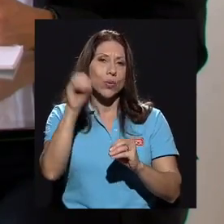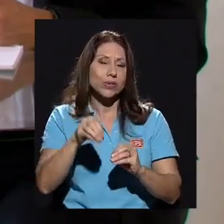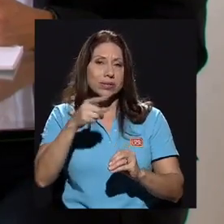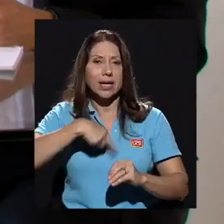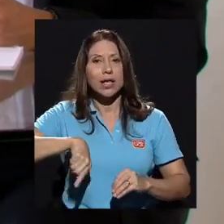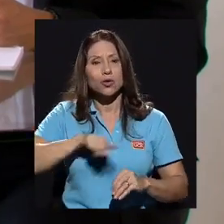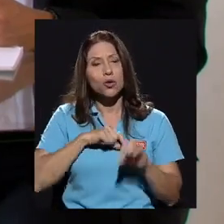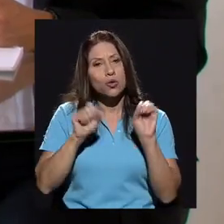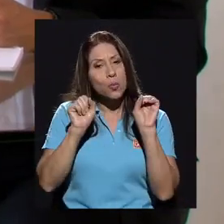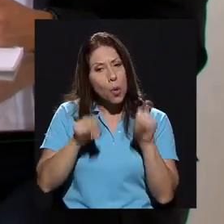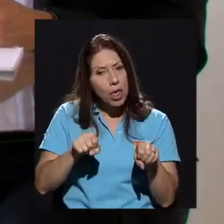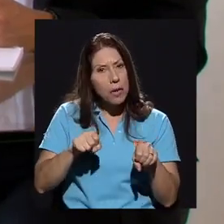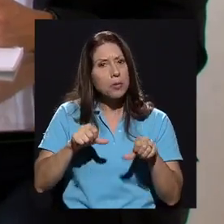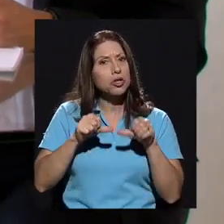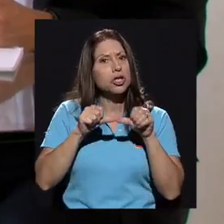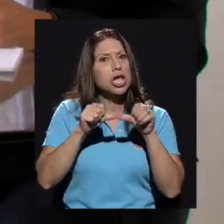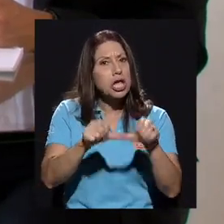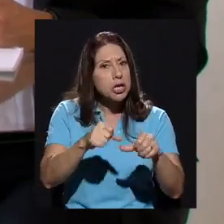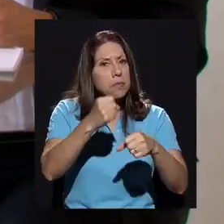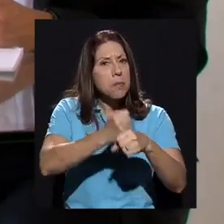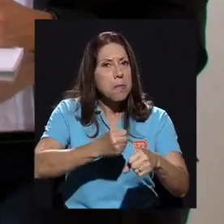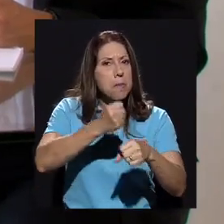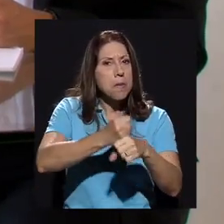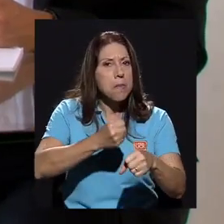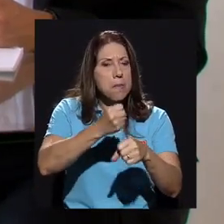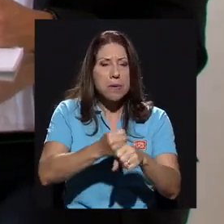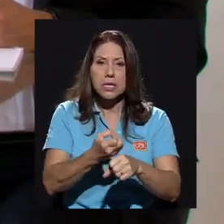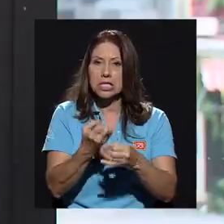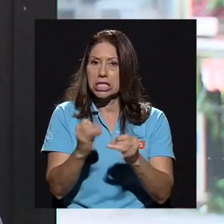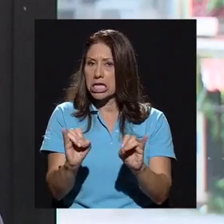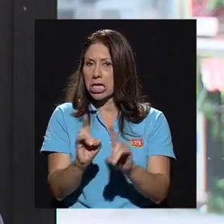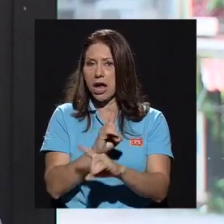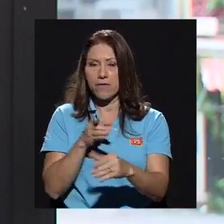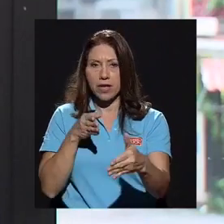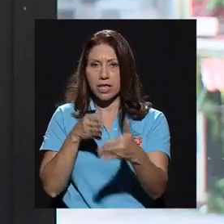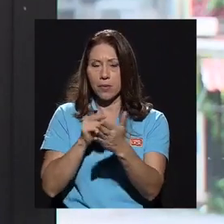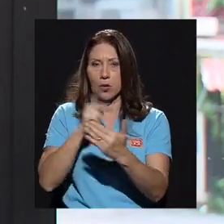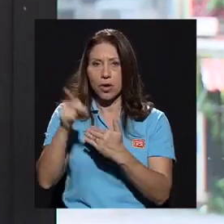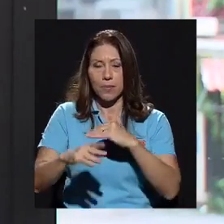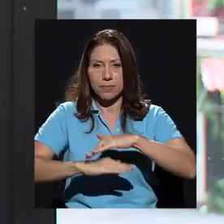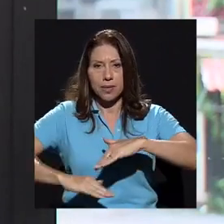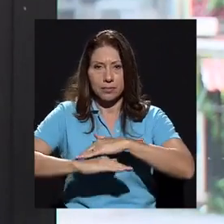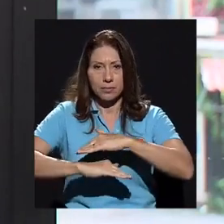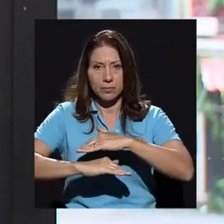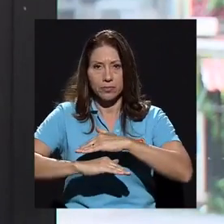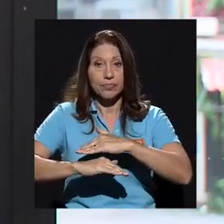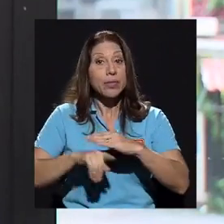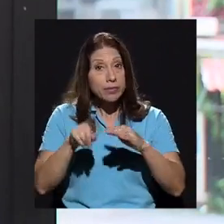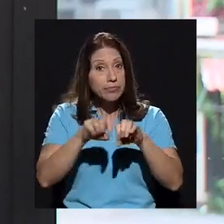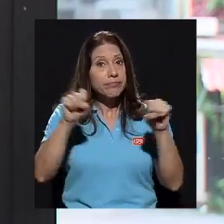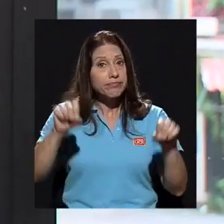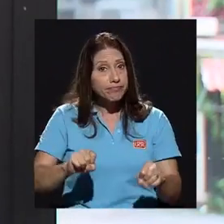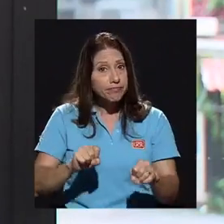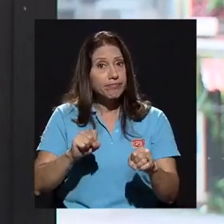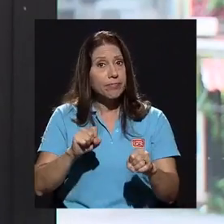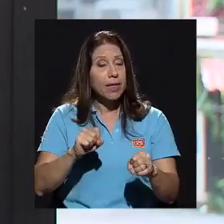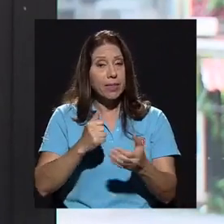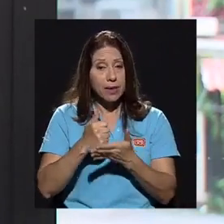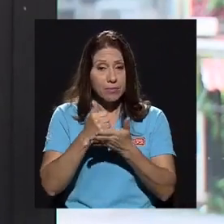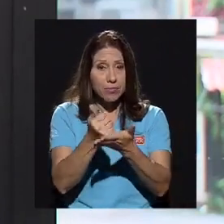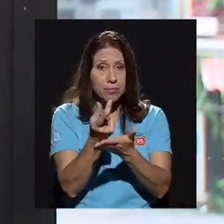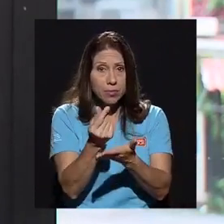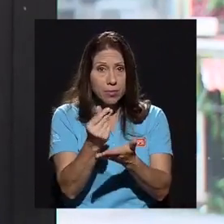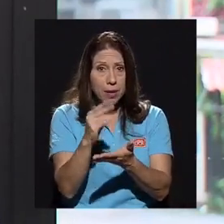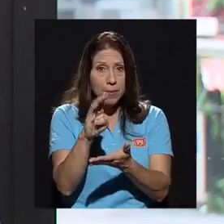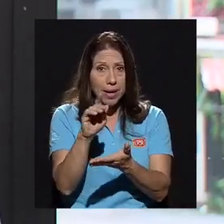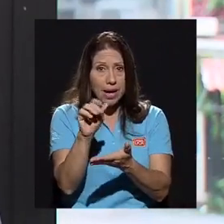en donde podemos seguir ejecutando sin afectar los programas básicos. De hecho, el sistema de becas va a aumentar en cantidad de